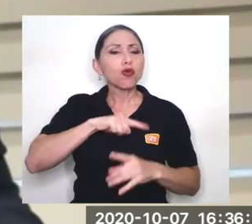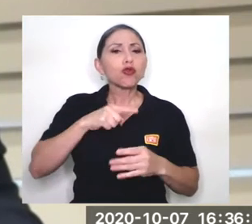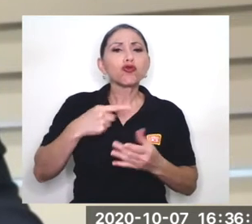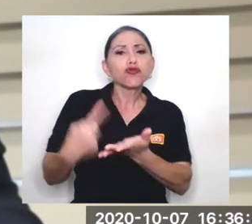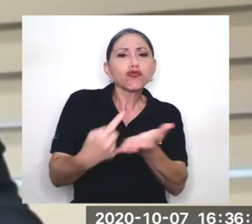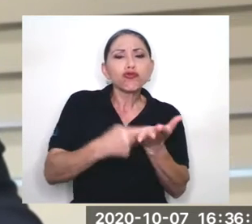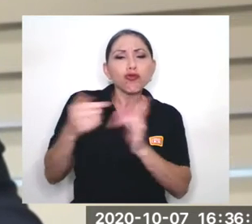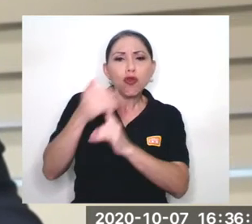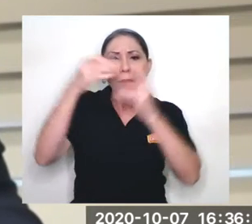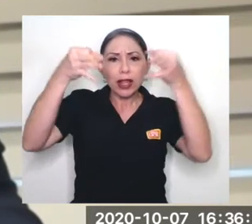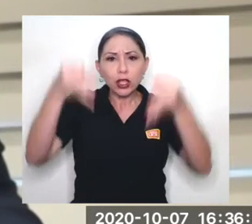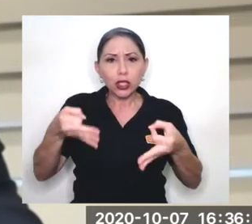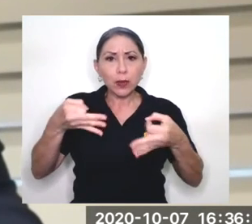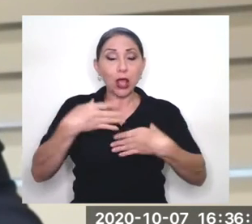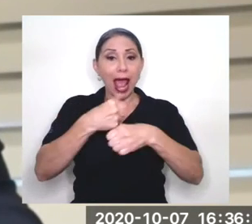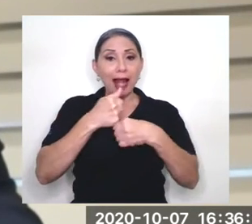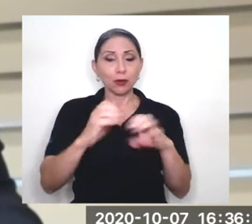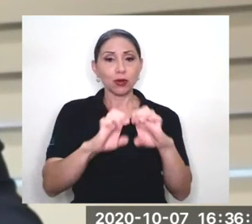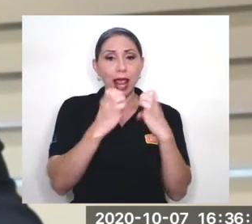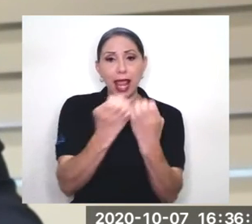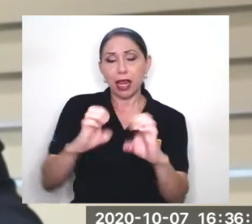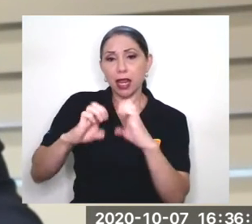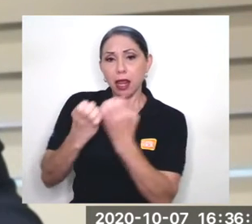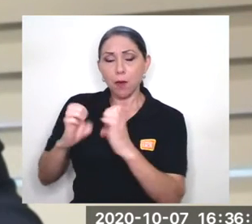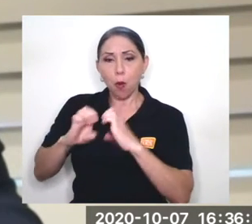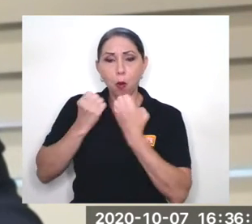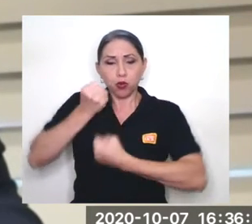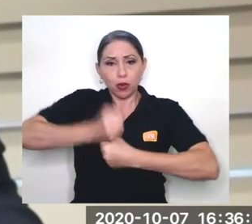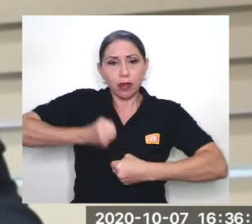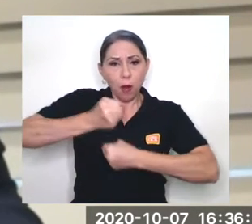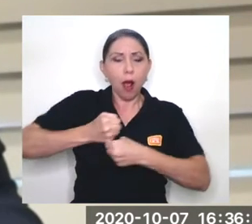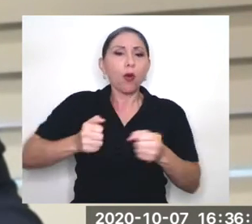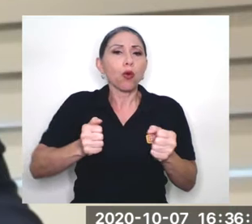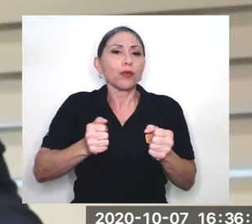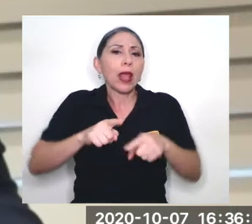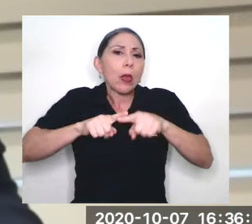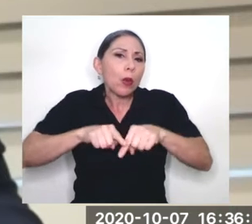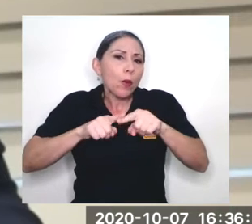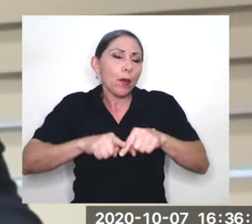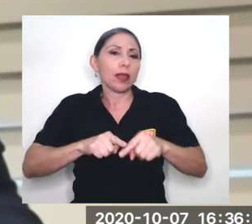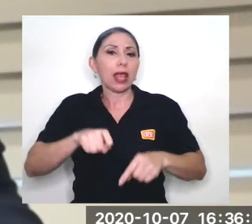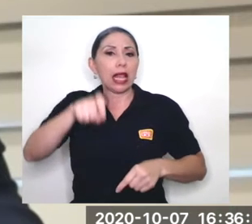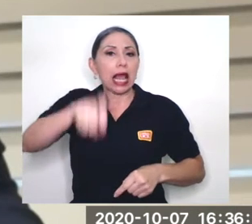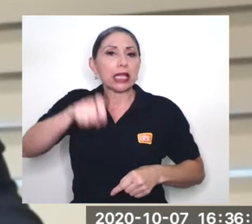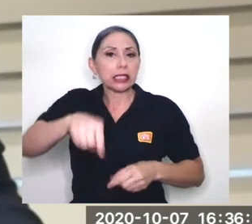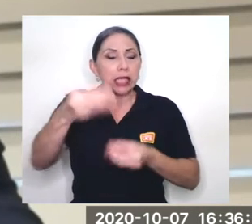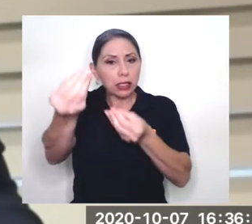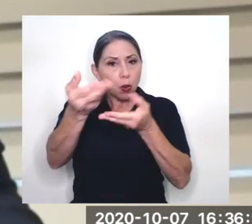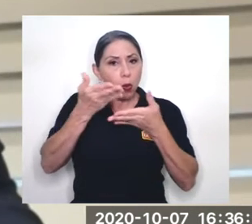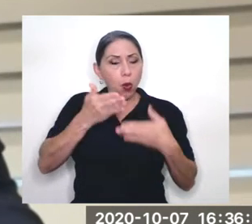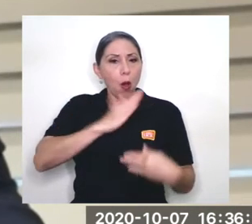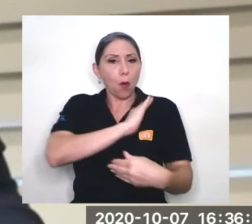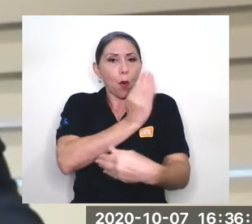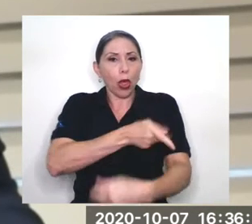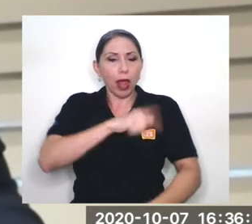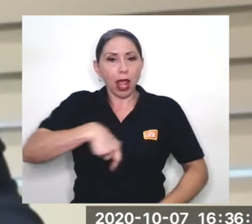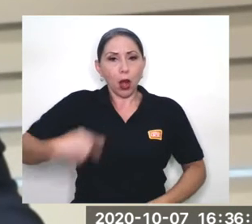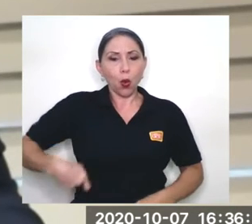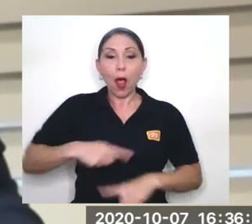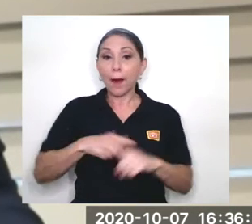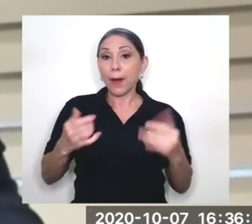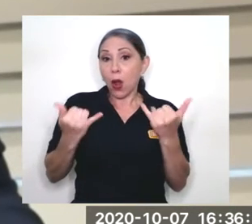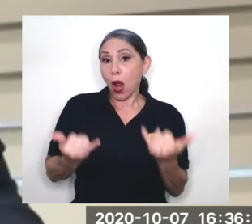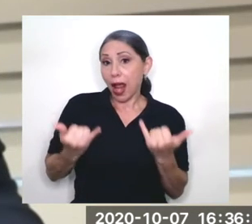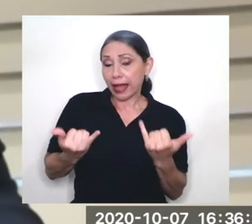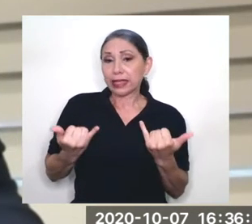conformaremos los equipos de trabajo a partir de las necesidades que nos manifiesta el Poder Ejecutivo. Pero en este